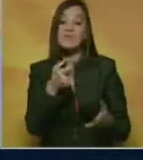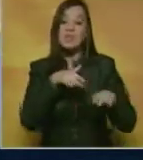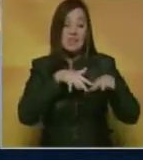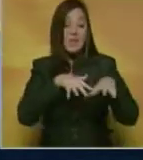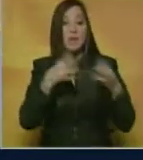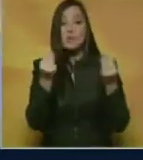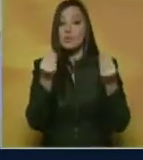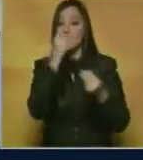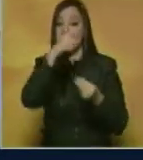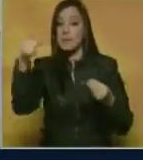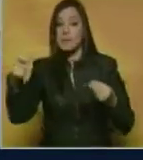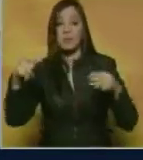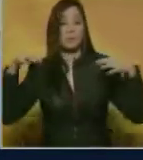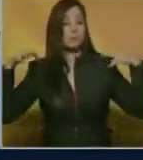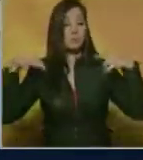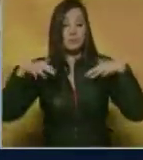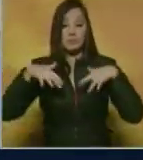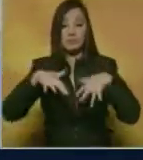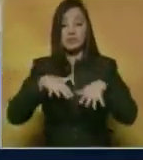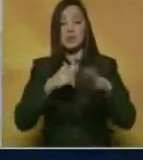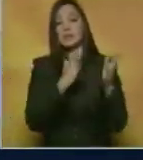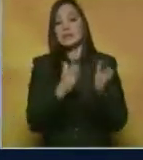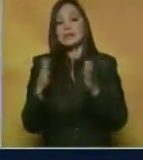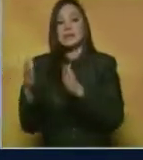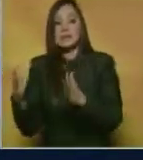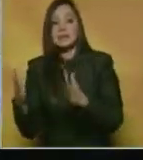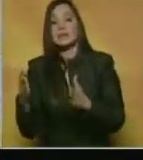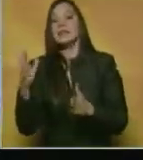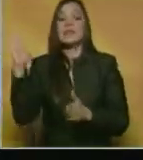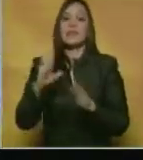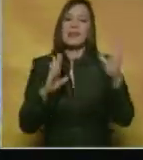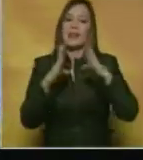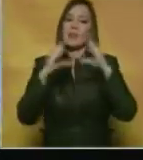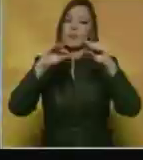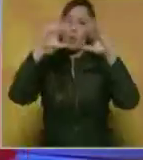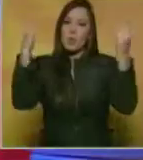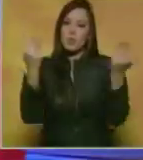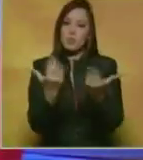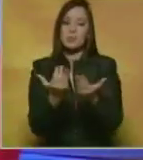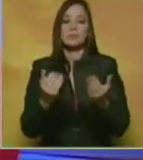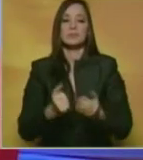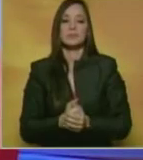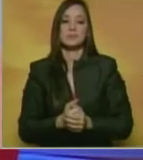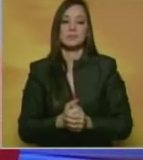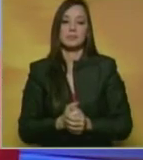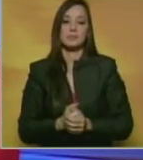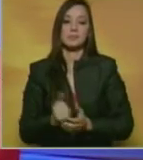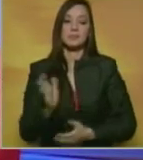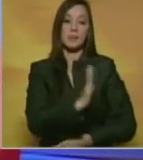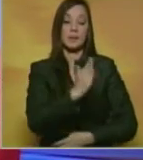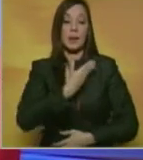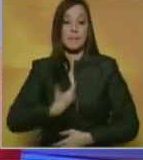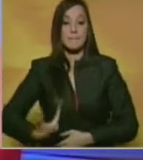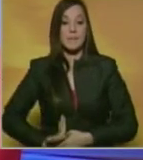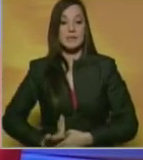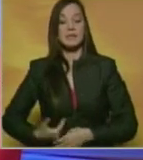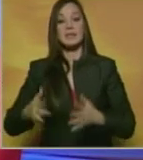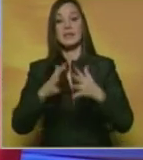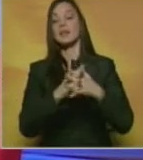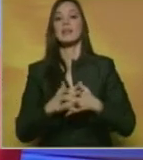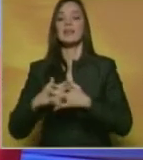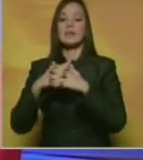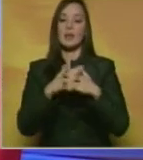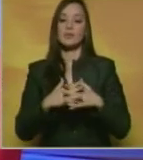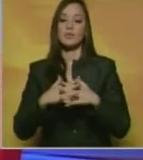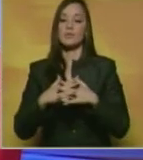eventos que reúne a una gran cantidad de personas provenientes de todo el mundo. El presidente de Estados Unidos, Barack